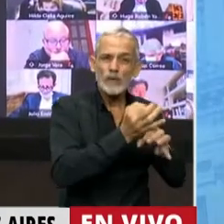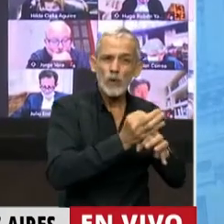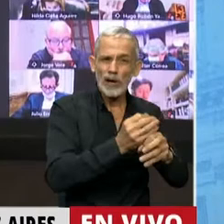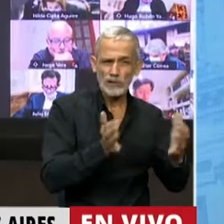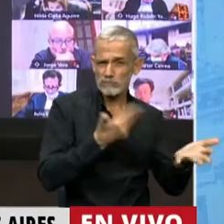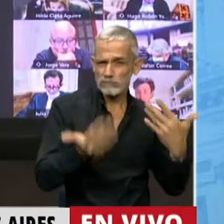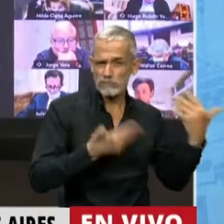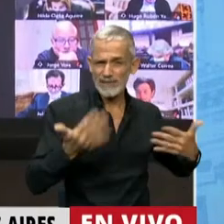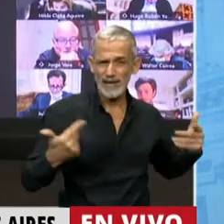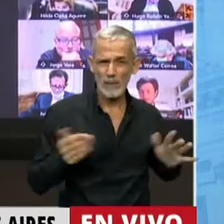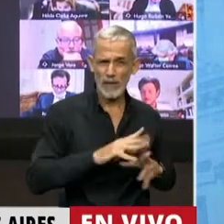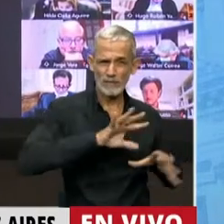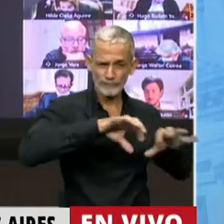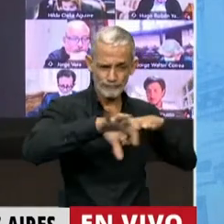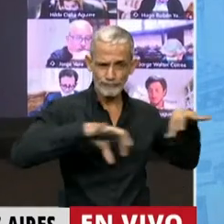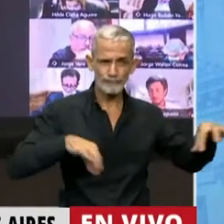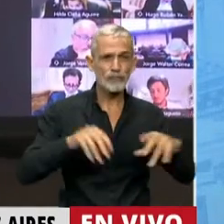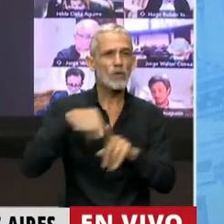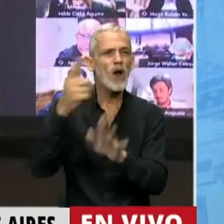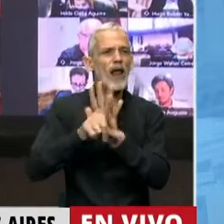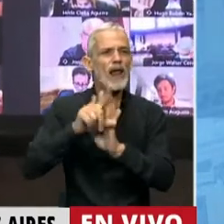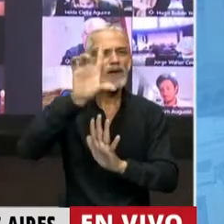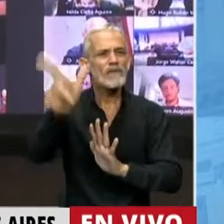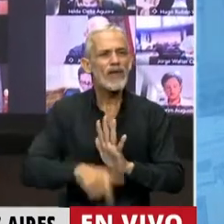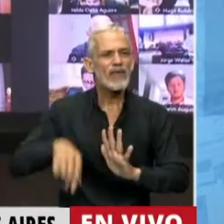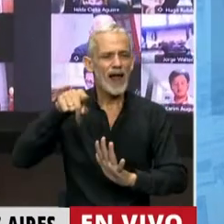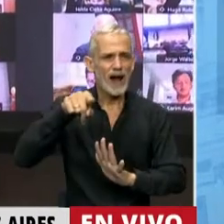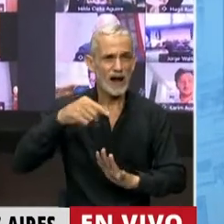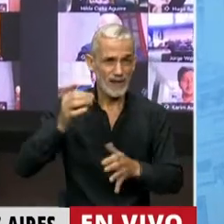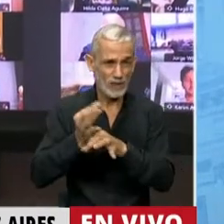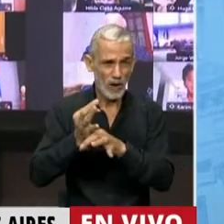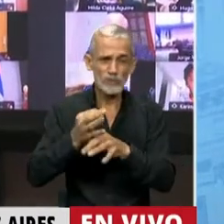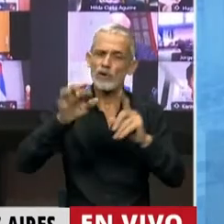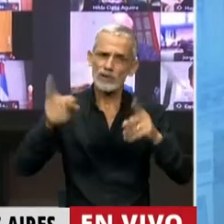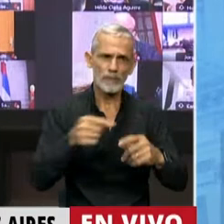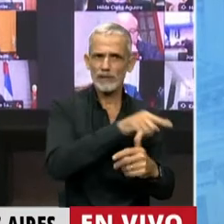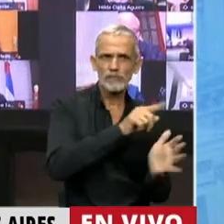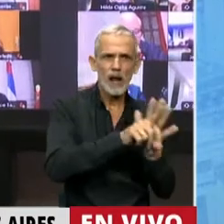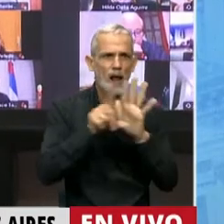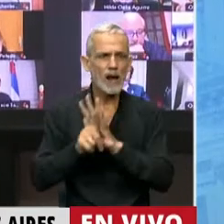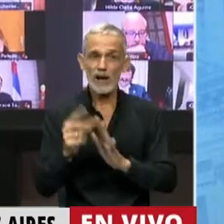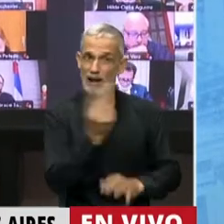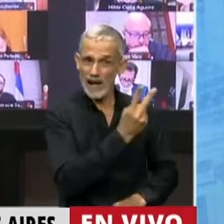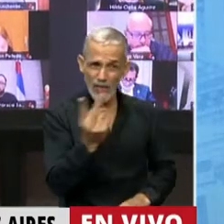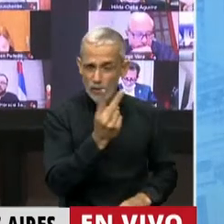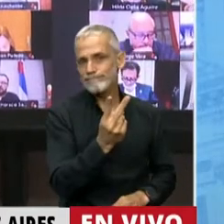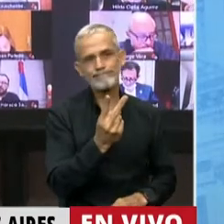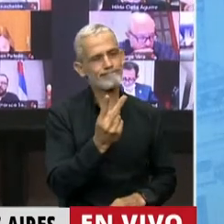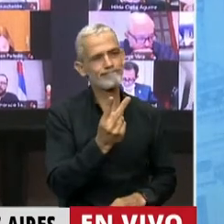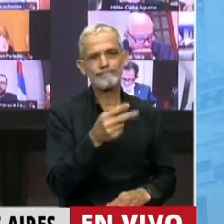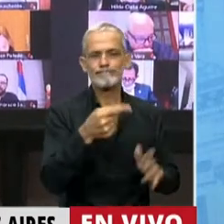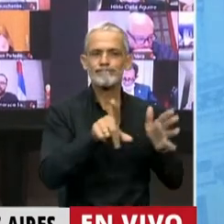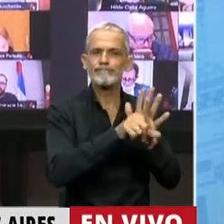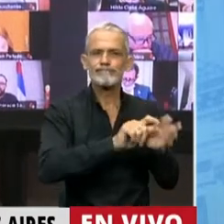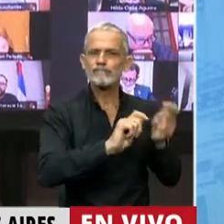Nacional y la Ley Federal de Educación. Y siempre hay que recordar que cuando se reemplazó